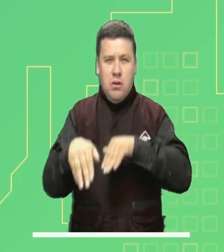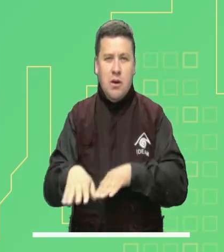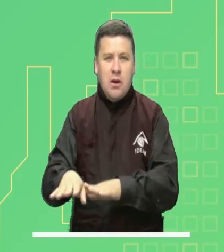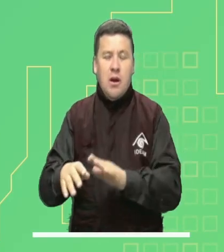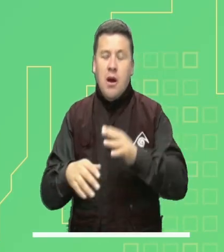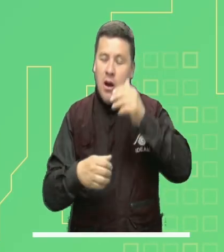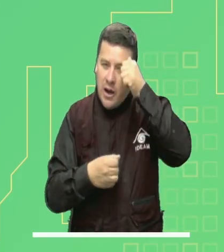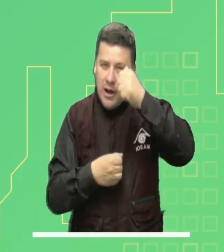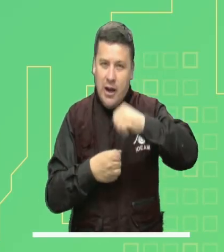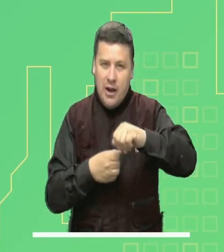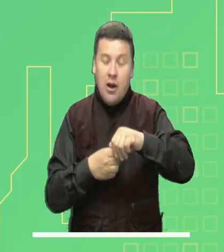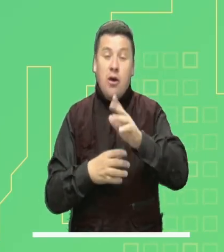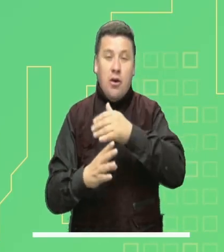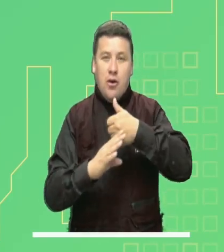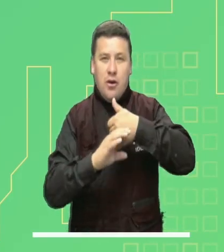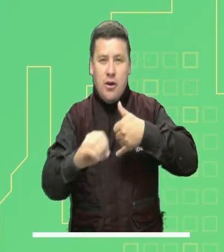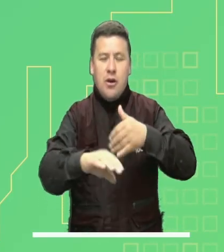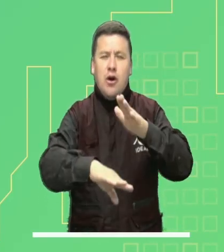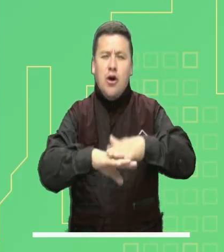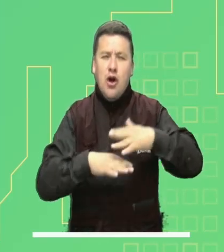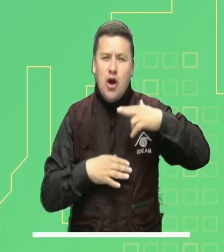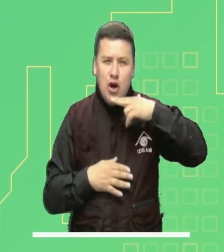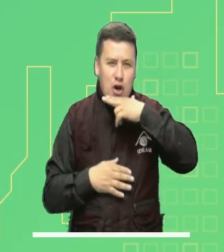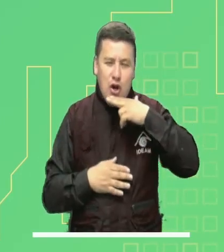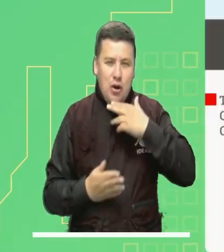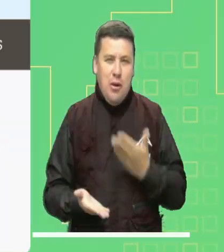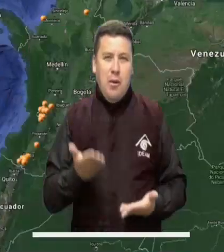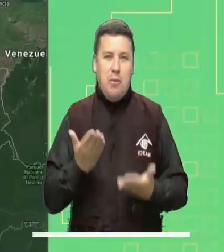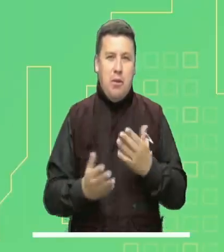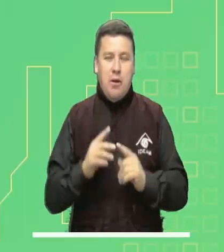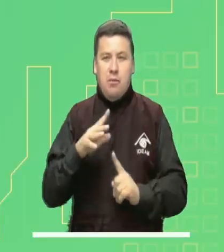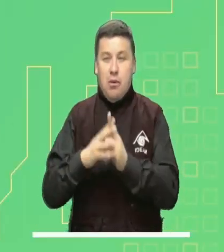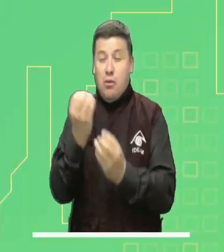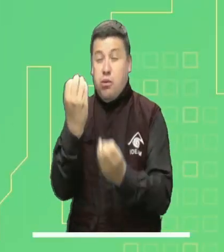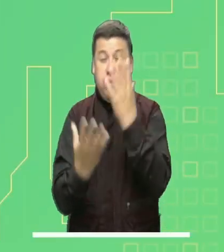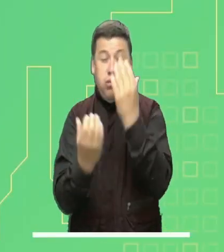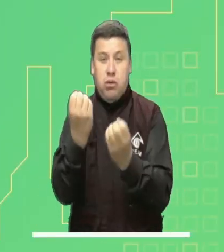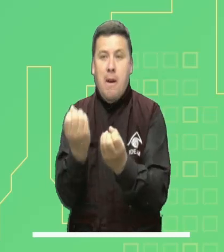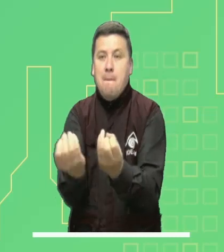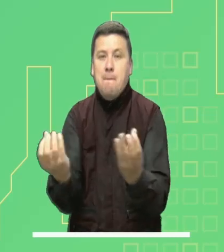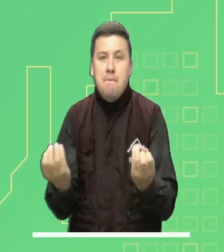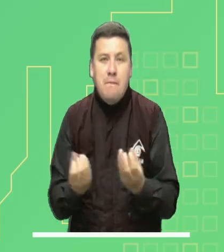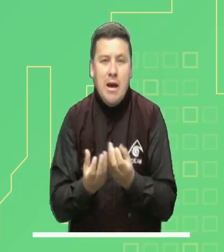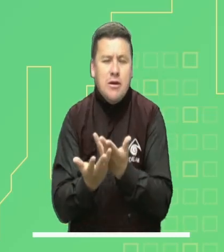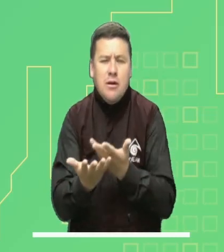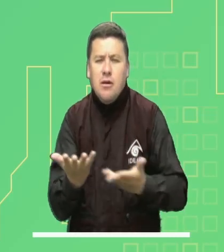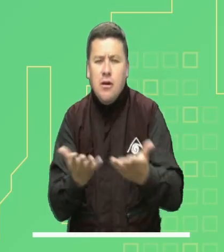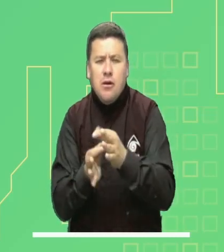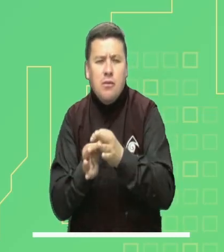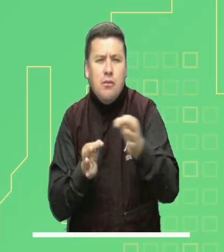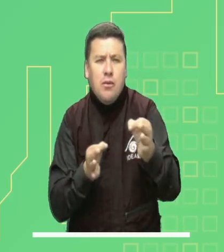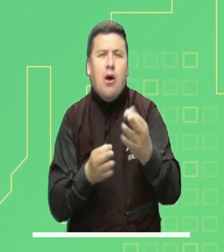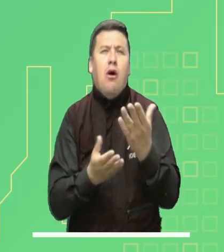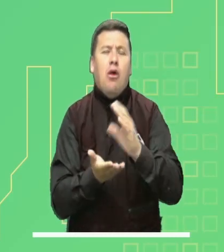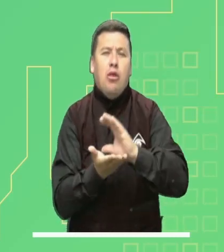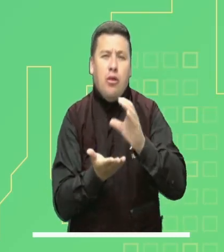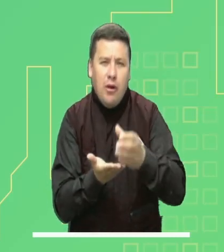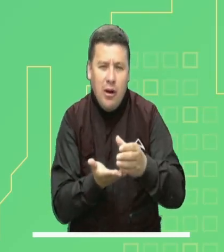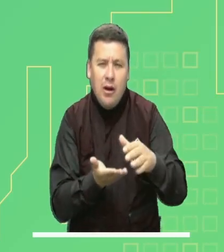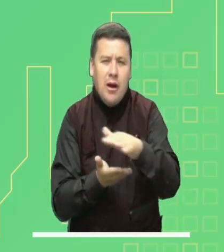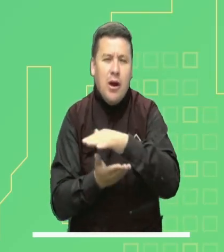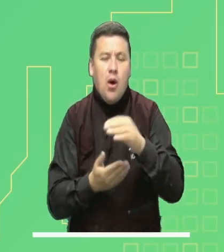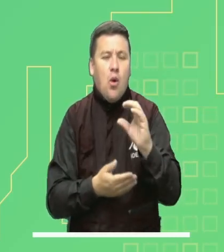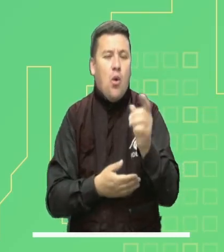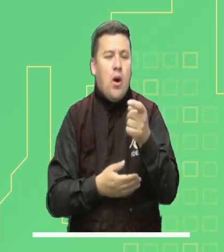crecientes súbitas en la cuenca alta del río Arauca en la Orinoquía. Alerta roja por posibles incendios en cultivos y pastos localizados en